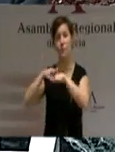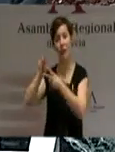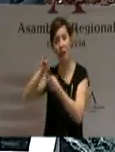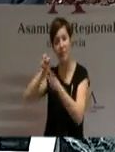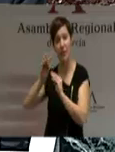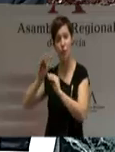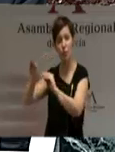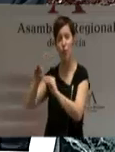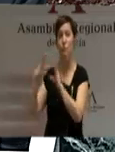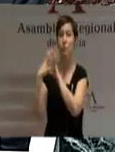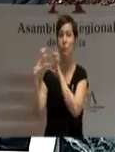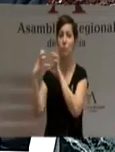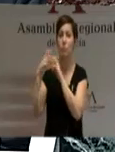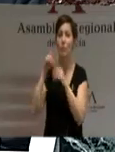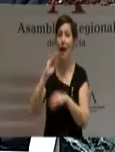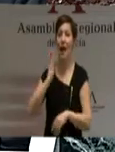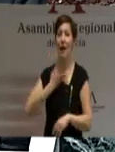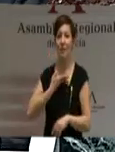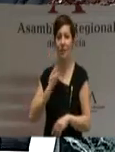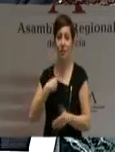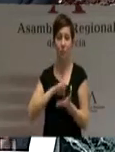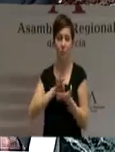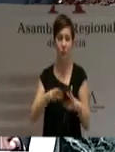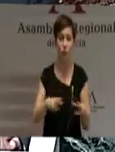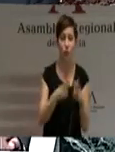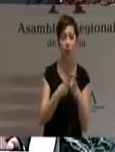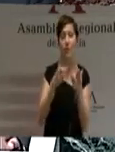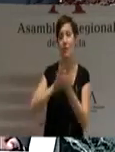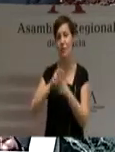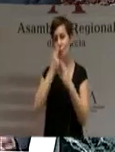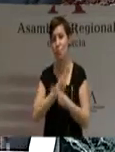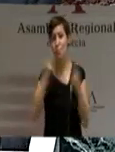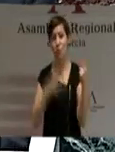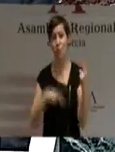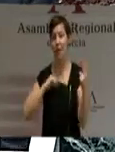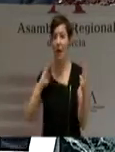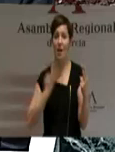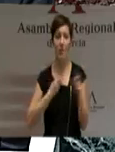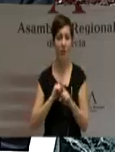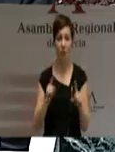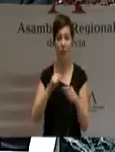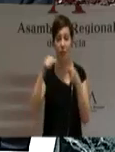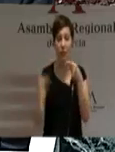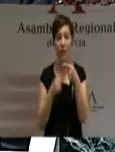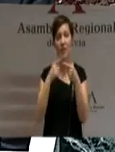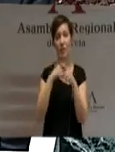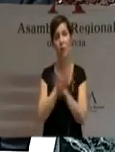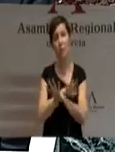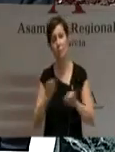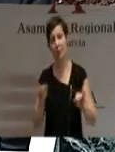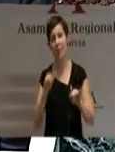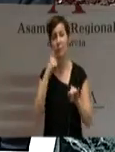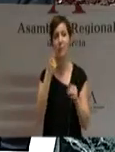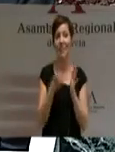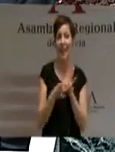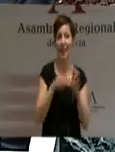en políticas sociales y en servicios públicos. El déficit puede acompasarse con instrumentos en la calidad educativa,